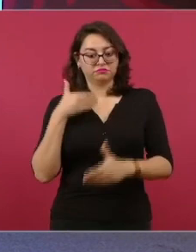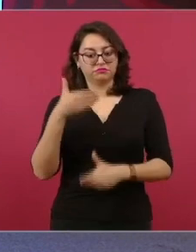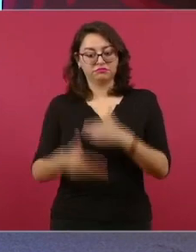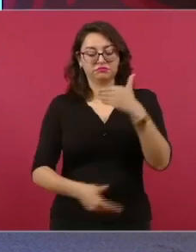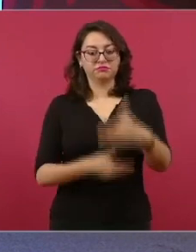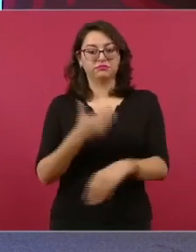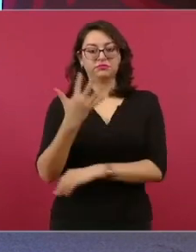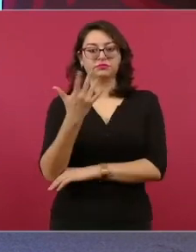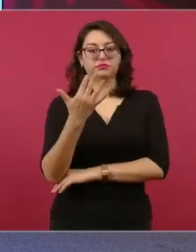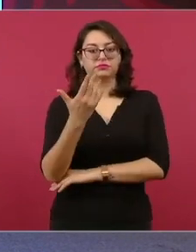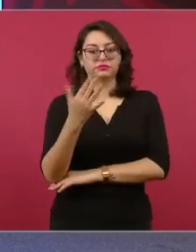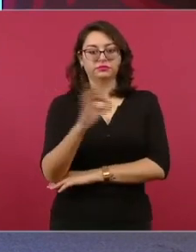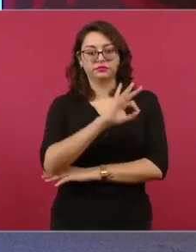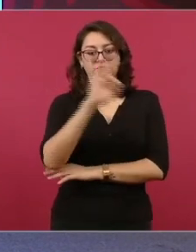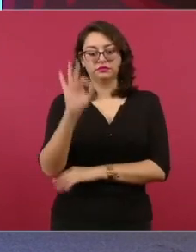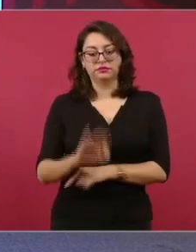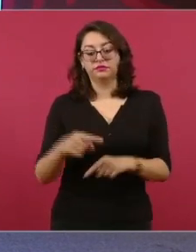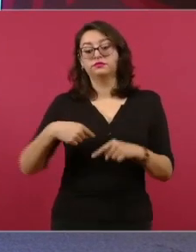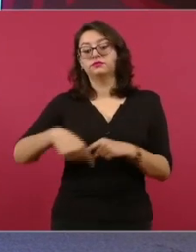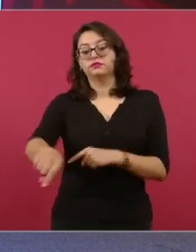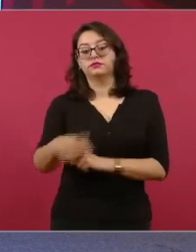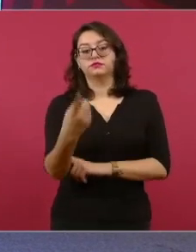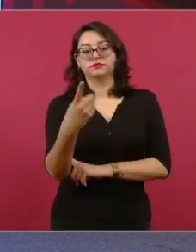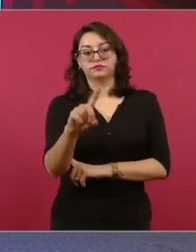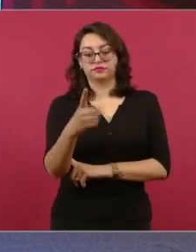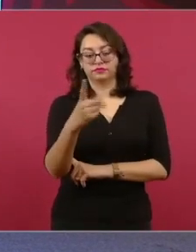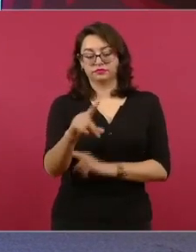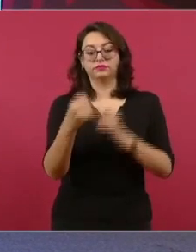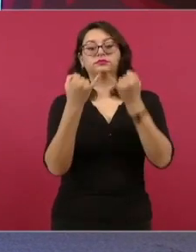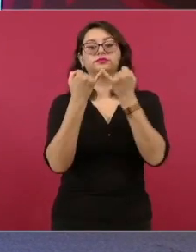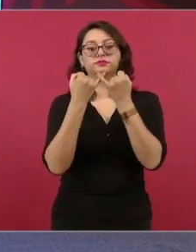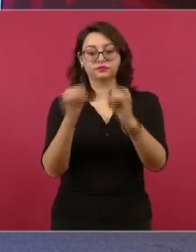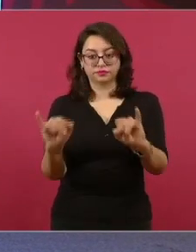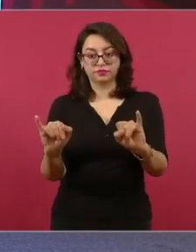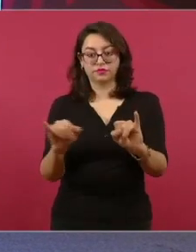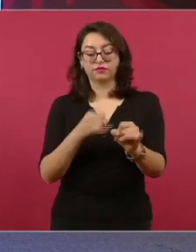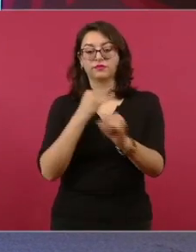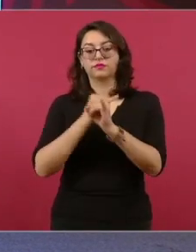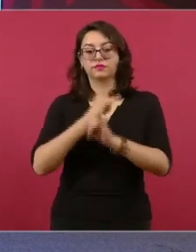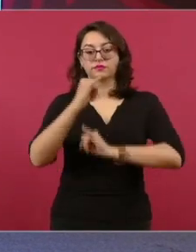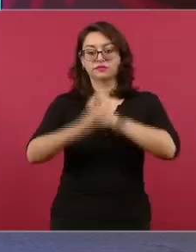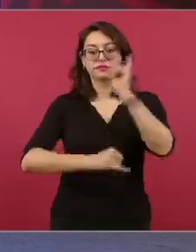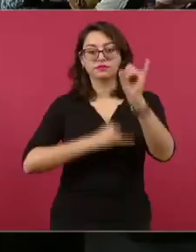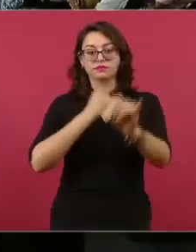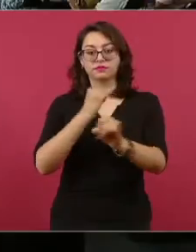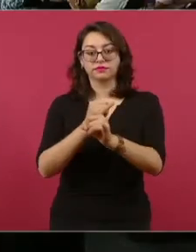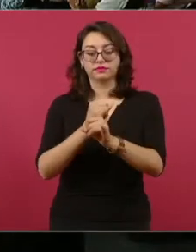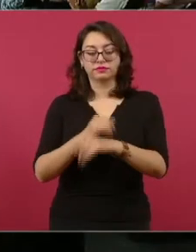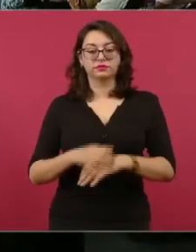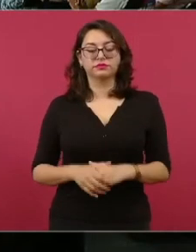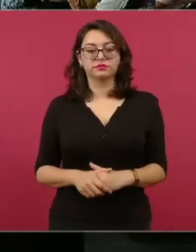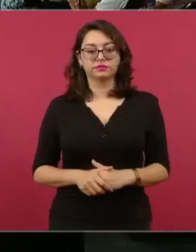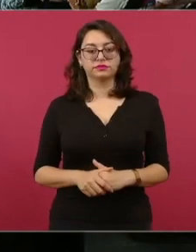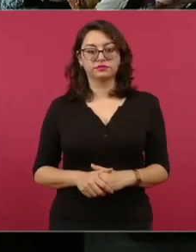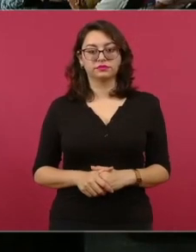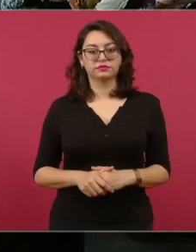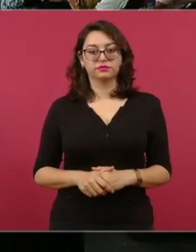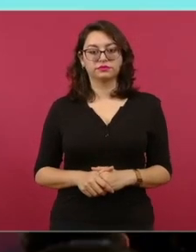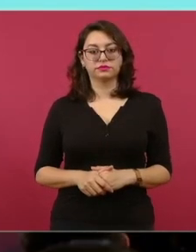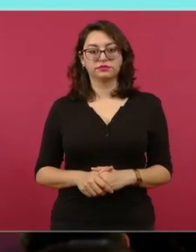avance. En diciembre de este año inauguramos ese aeropuerto internacional, este, aquí,